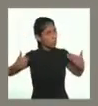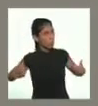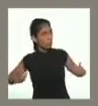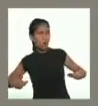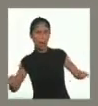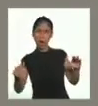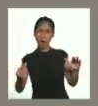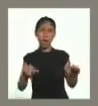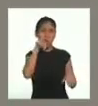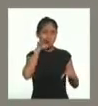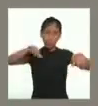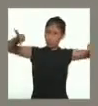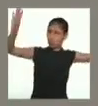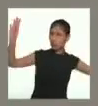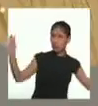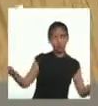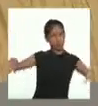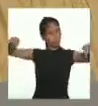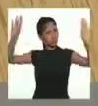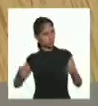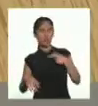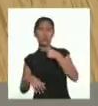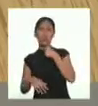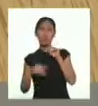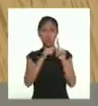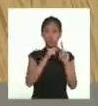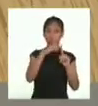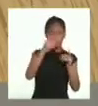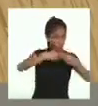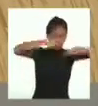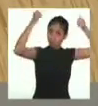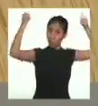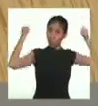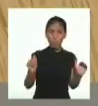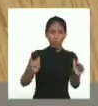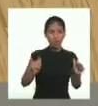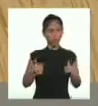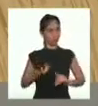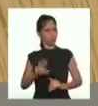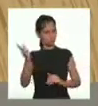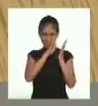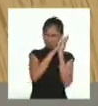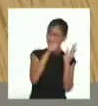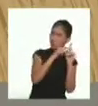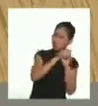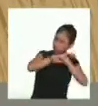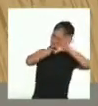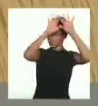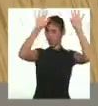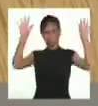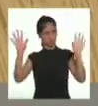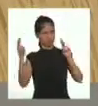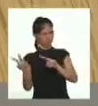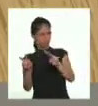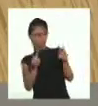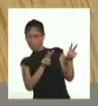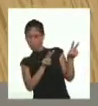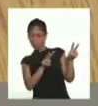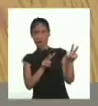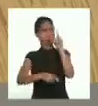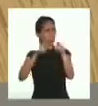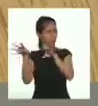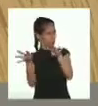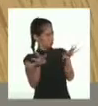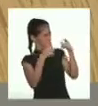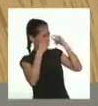canto de los primeros pájaros, la anciana hilandera desapareció. Al respetarse, los lines se